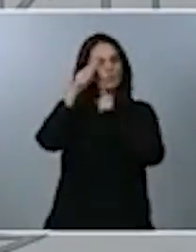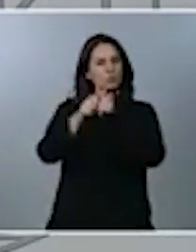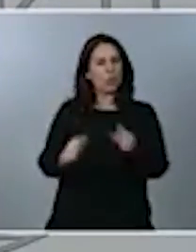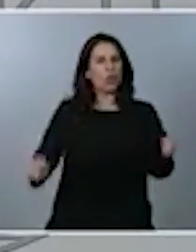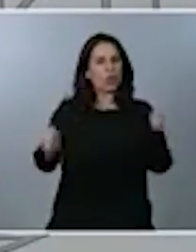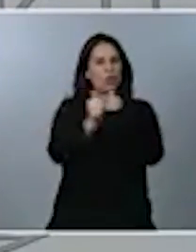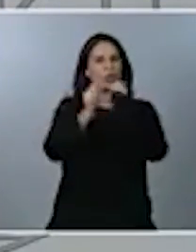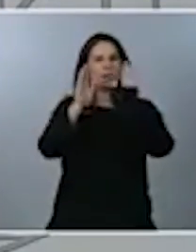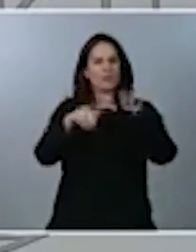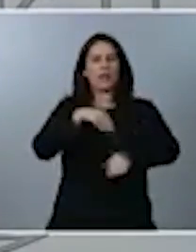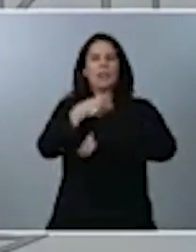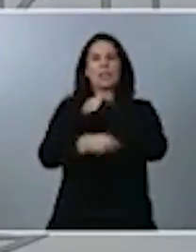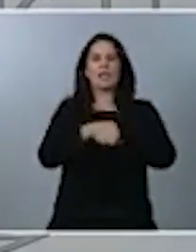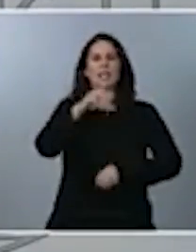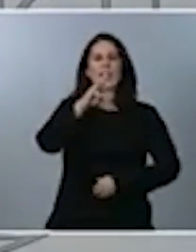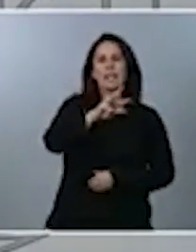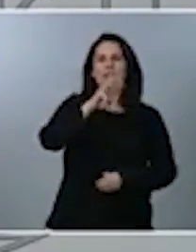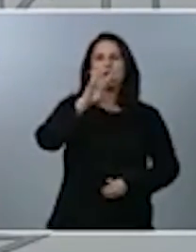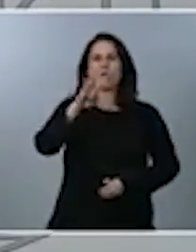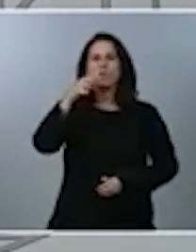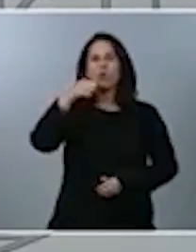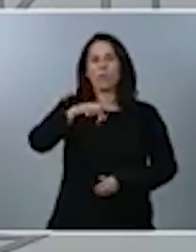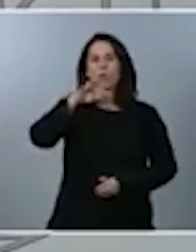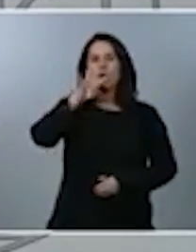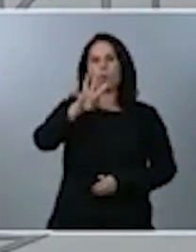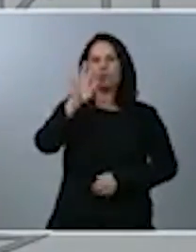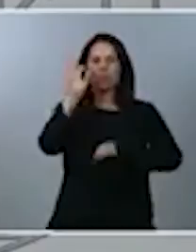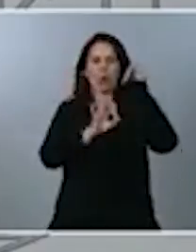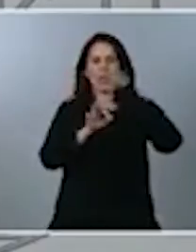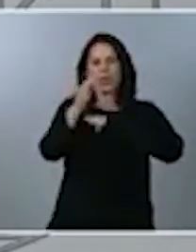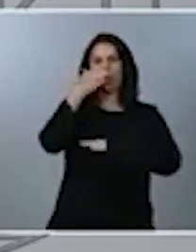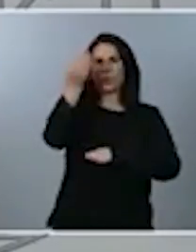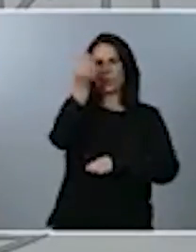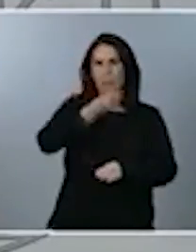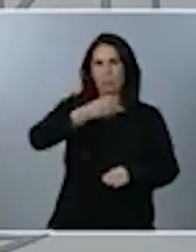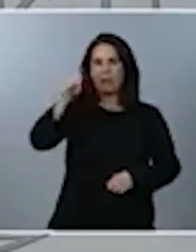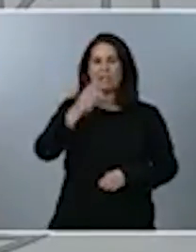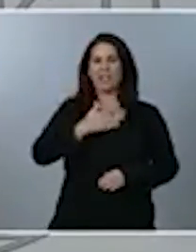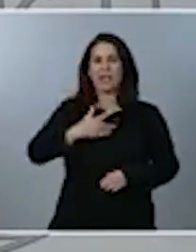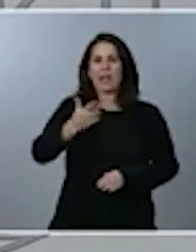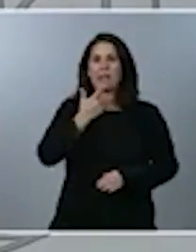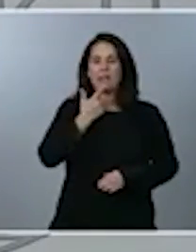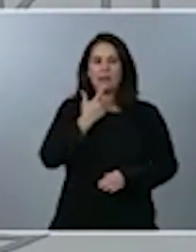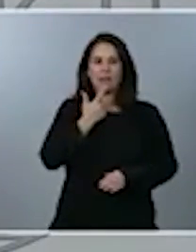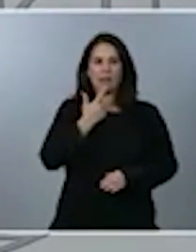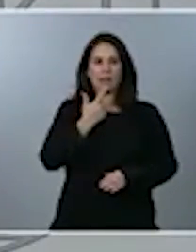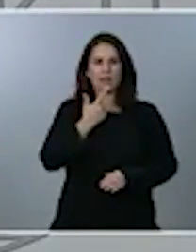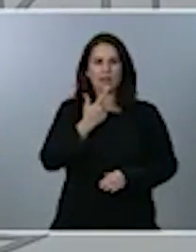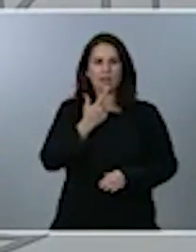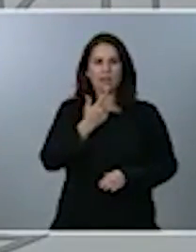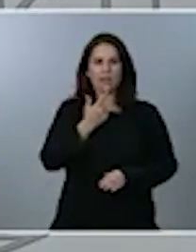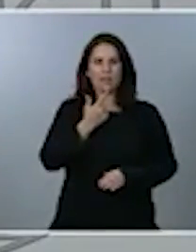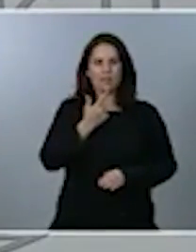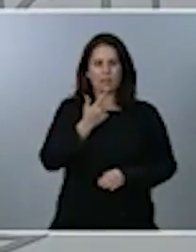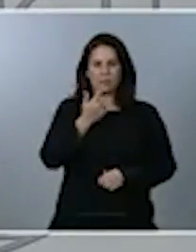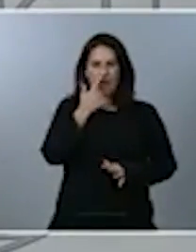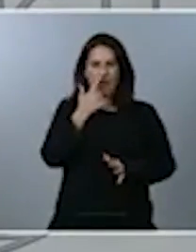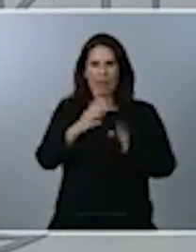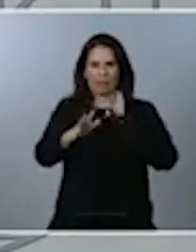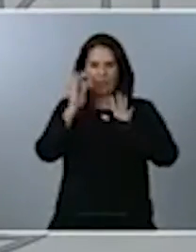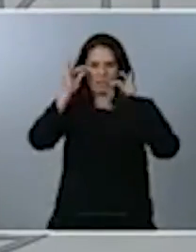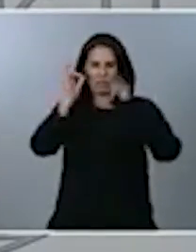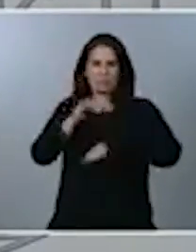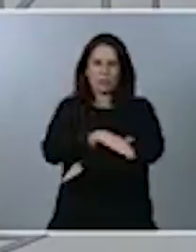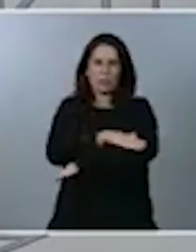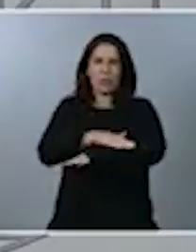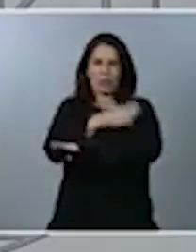,4% de incremento y, por tanto, una decisión firme de este Gobierno por el refuerzo del Estado del Bienestar